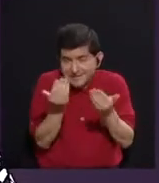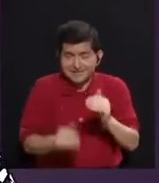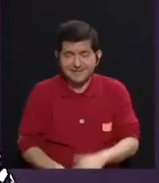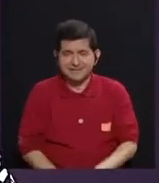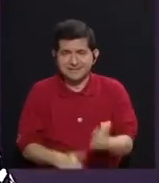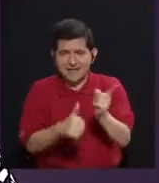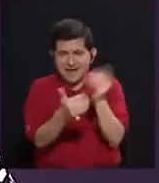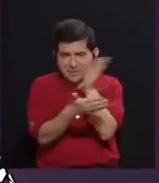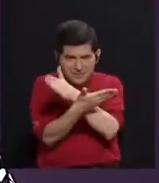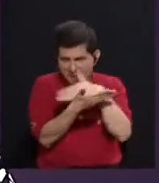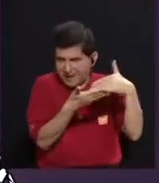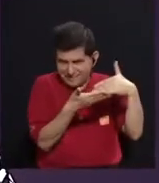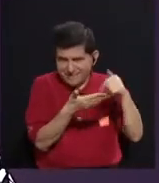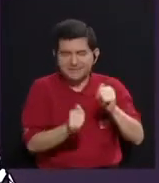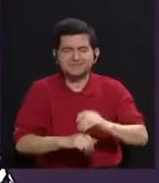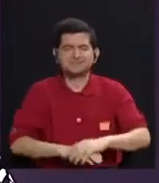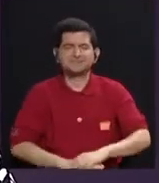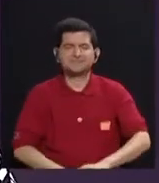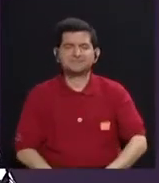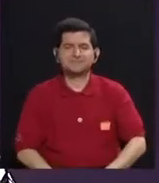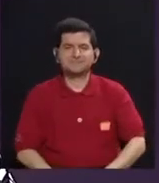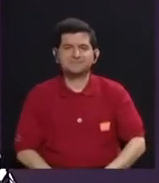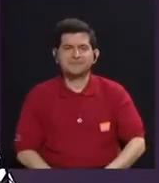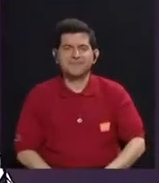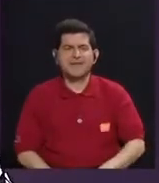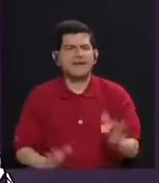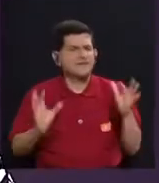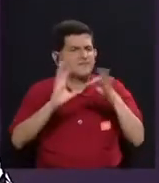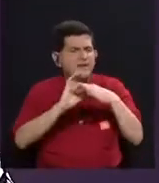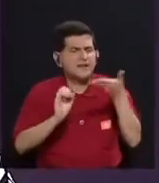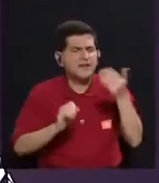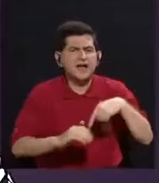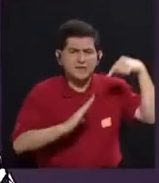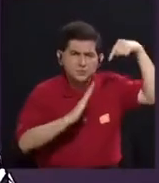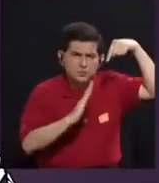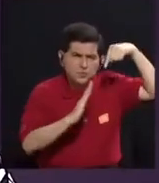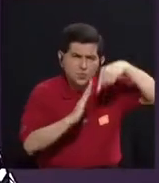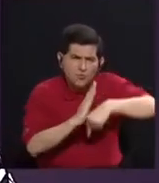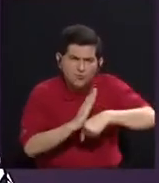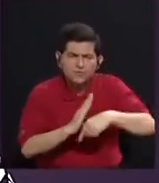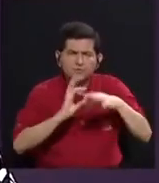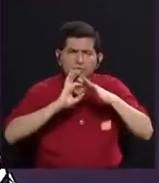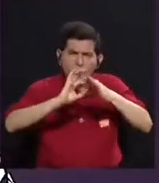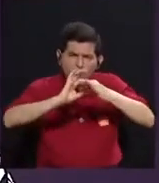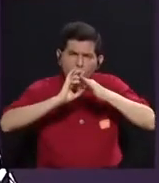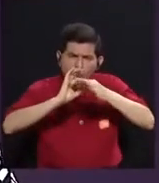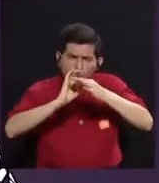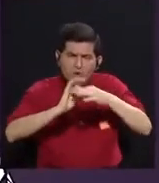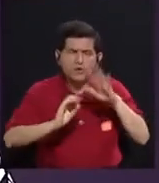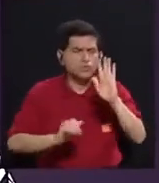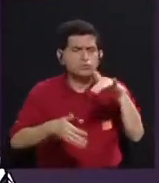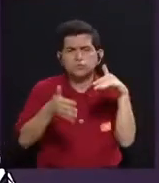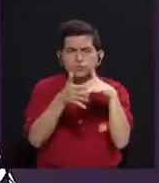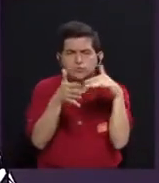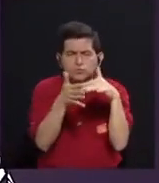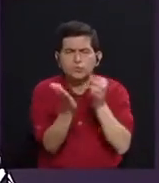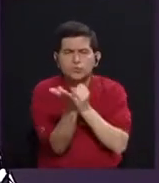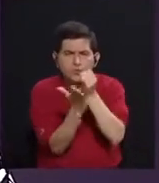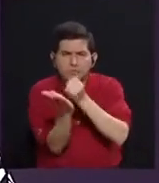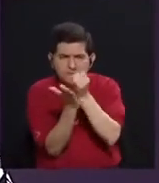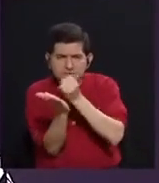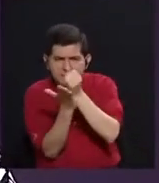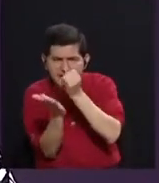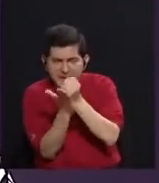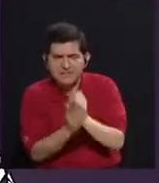la primera conversación, acerca de esta profundidad que tiene el vínculo de tu estudio, de tu investigación,